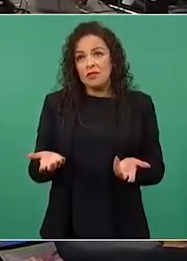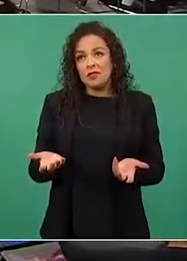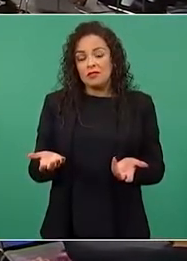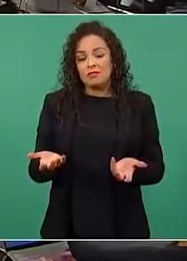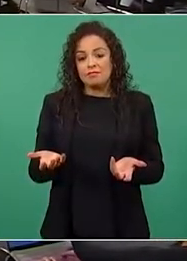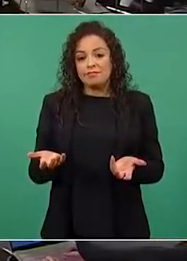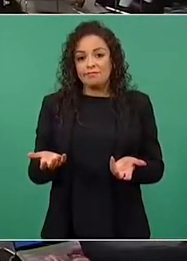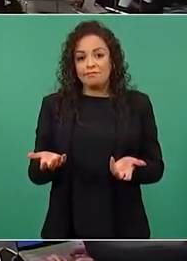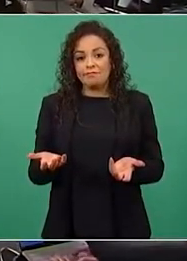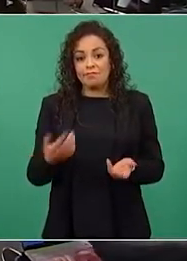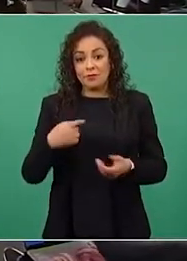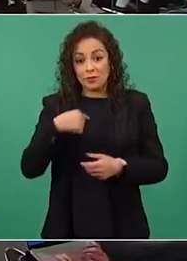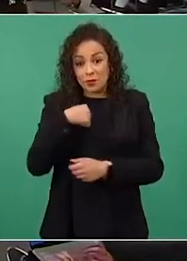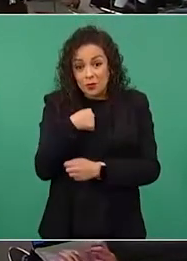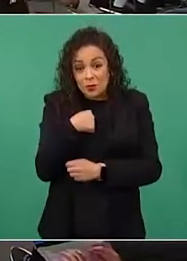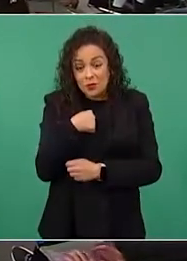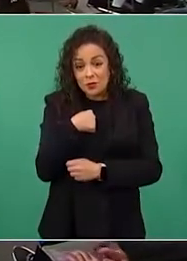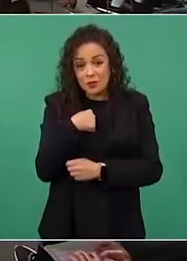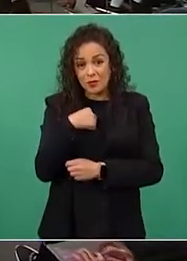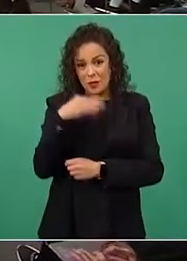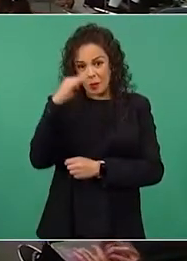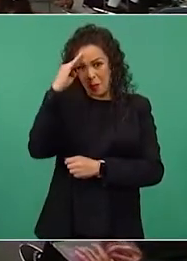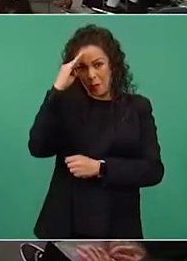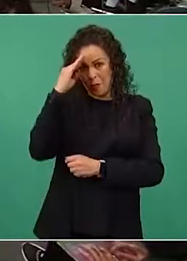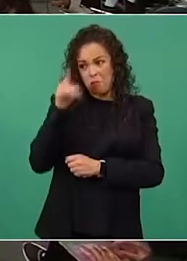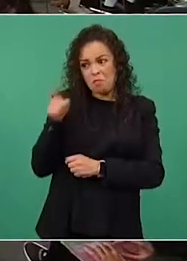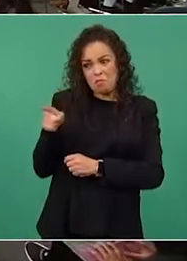conveniente.